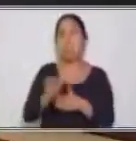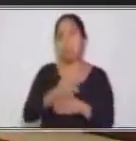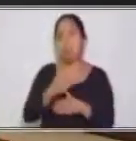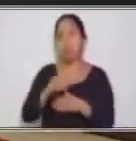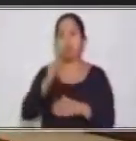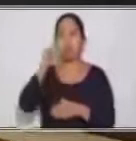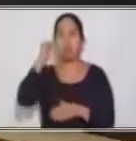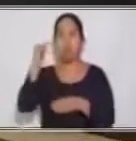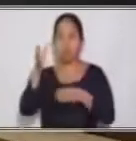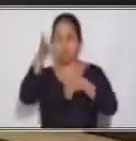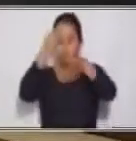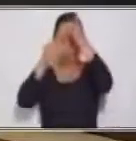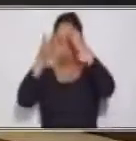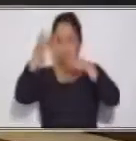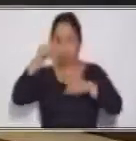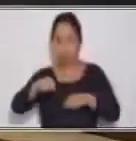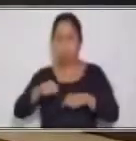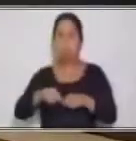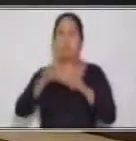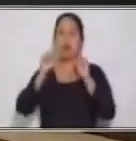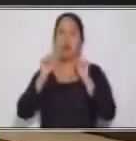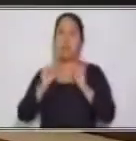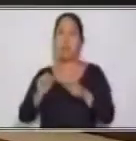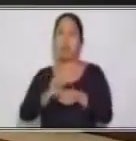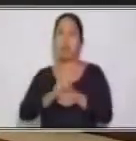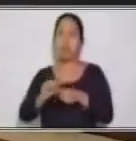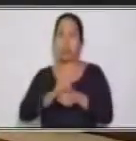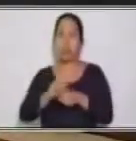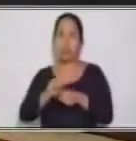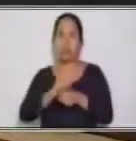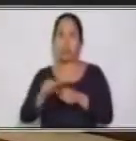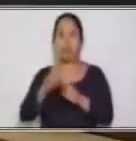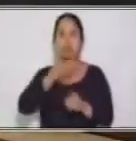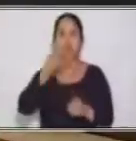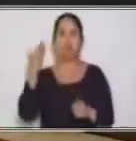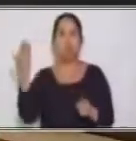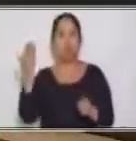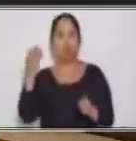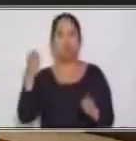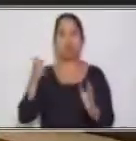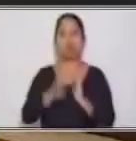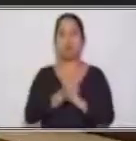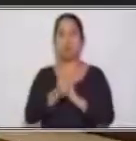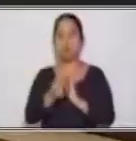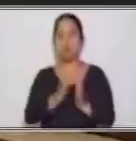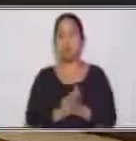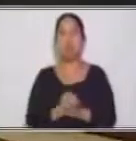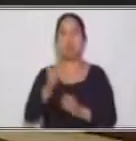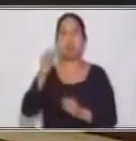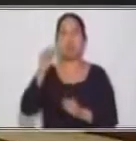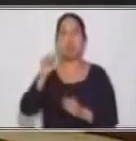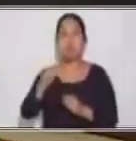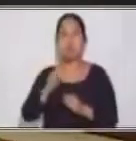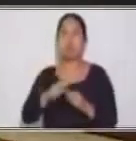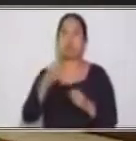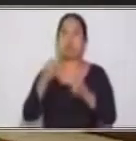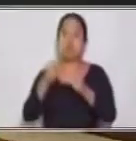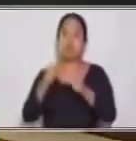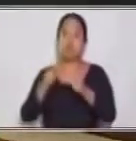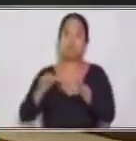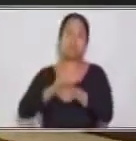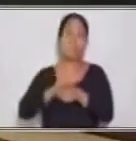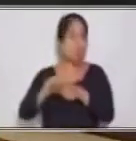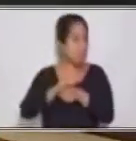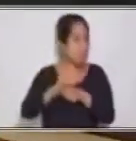hoy para poder mejorar tus capacidades lingüísticas y tus capacidades intelectuales. De esta forma, estás realizando una práctica alrededor